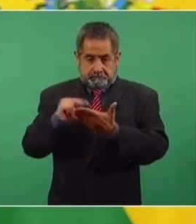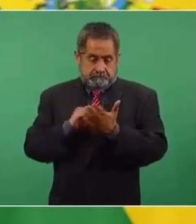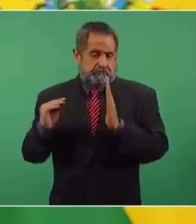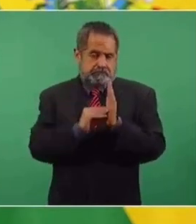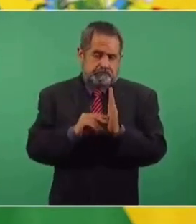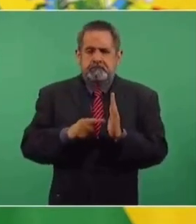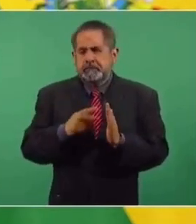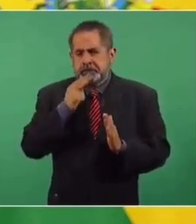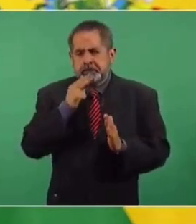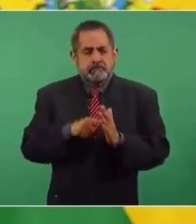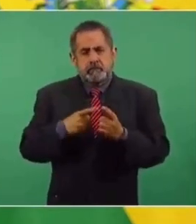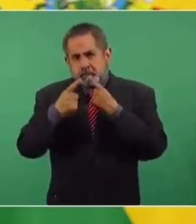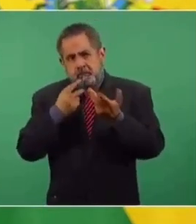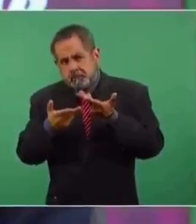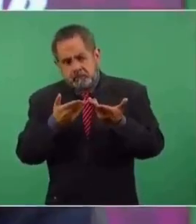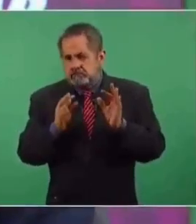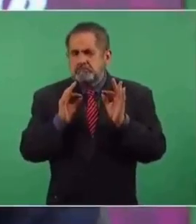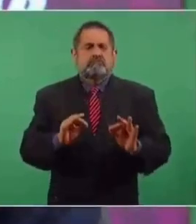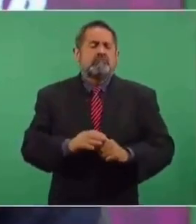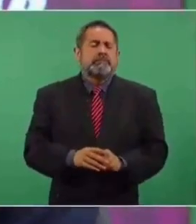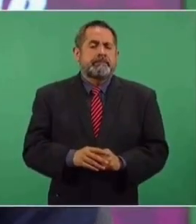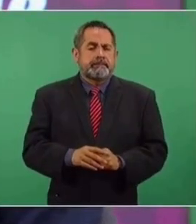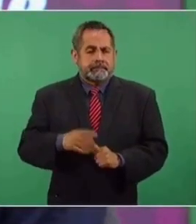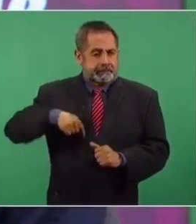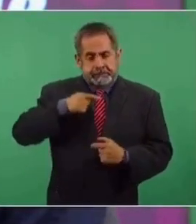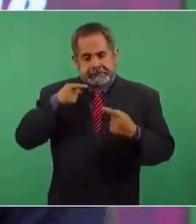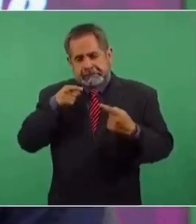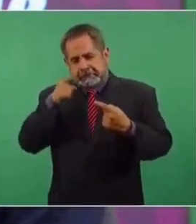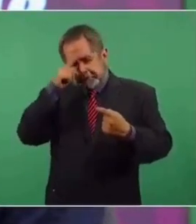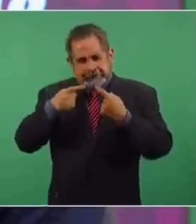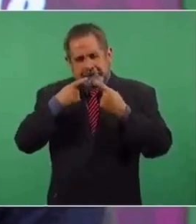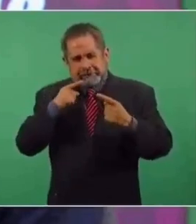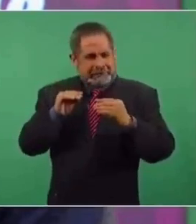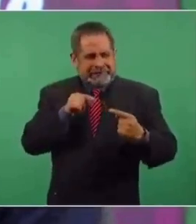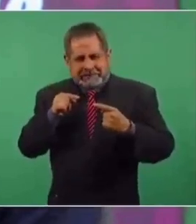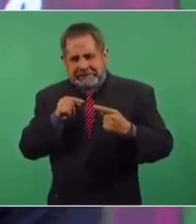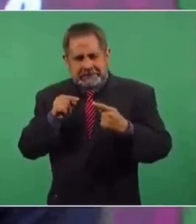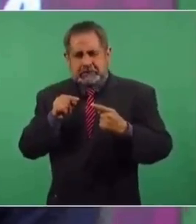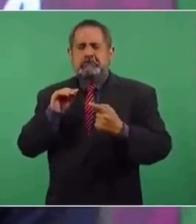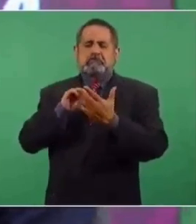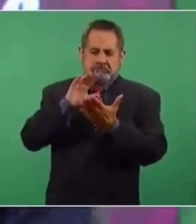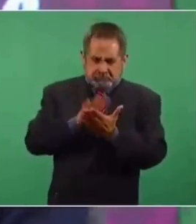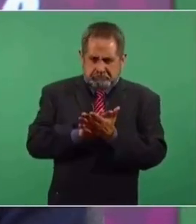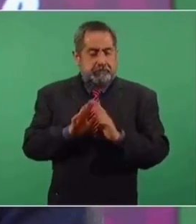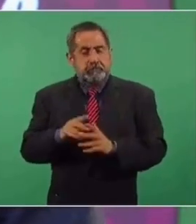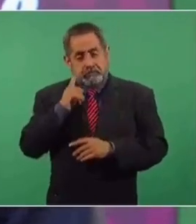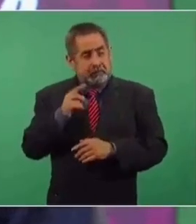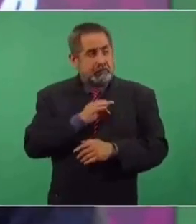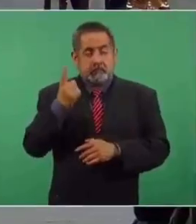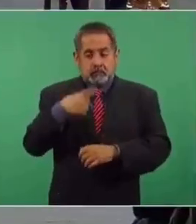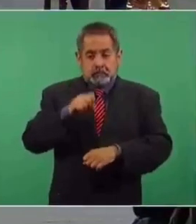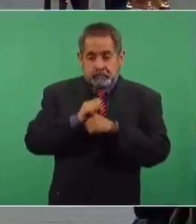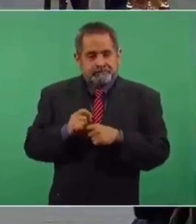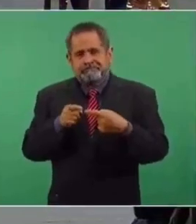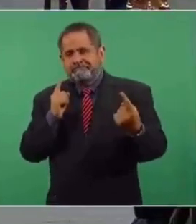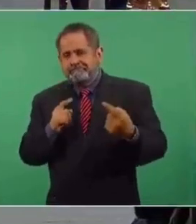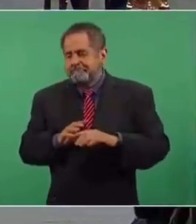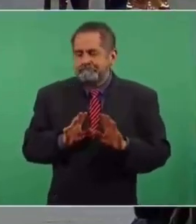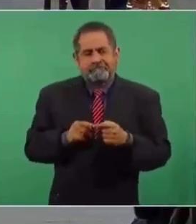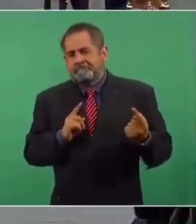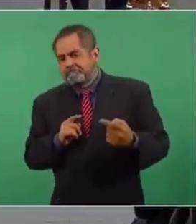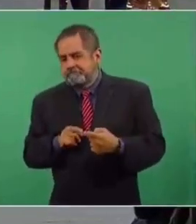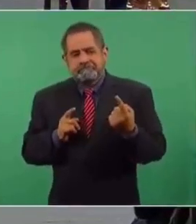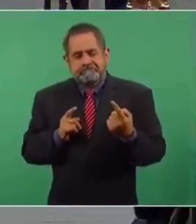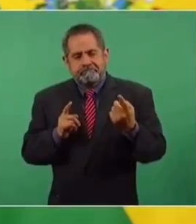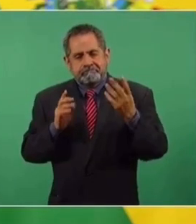llevó a una negociación tensa, difícil, de más de una semana de rupturas de las